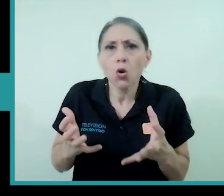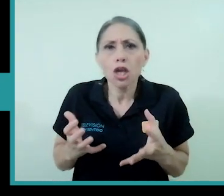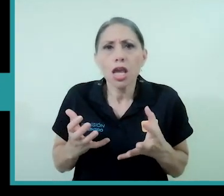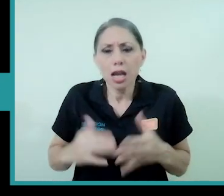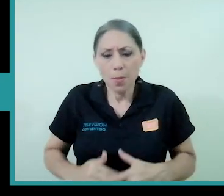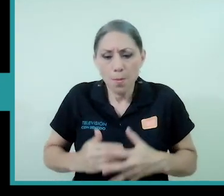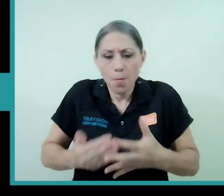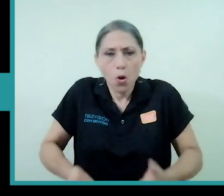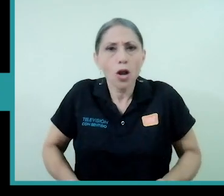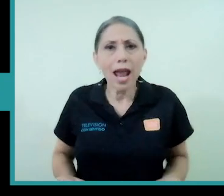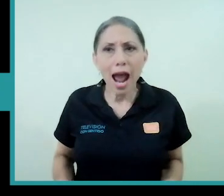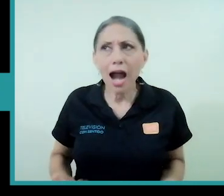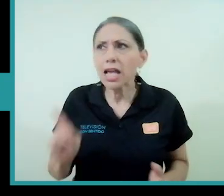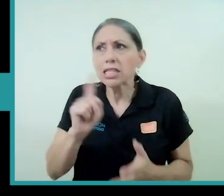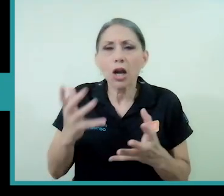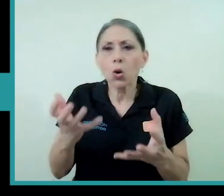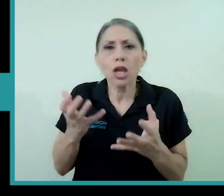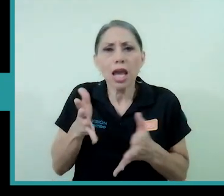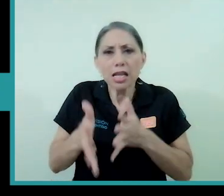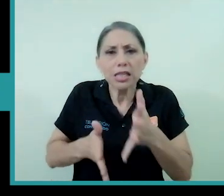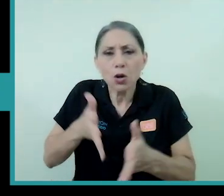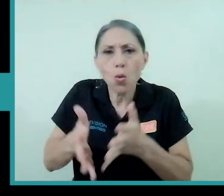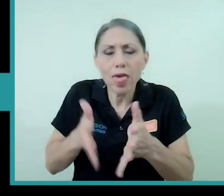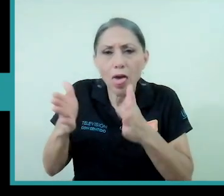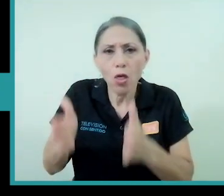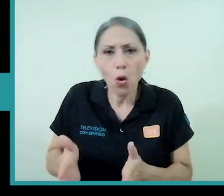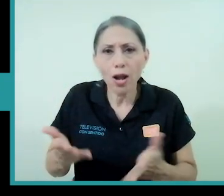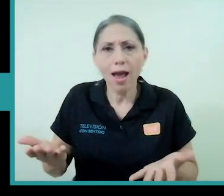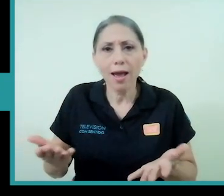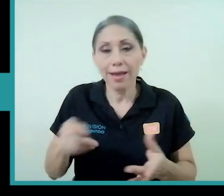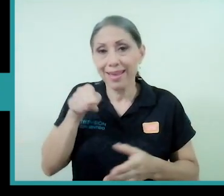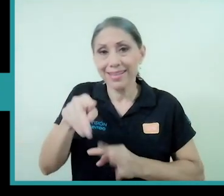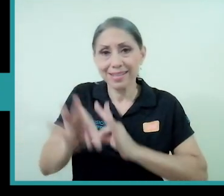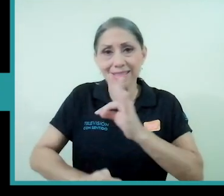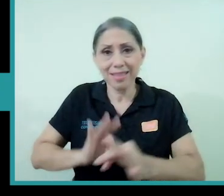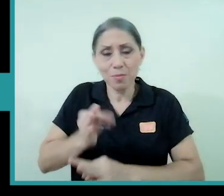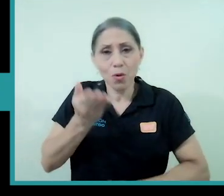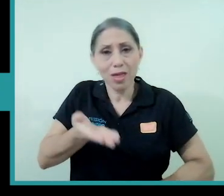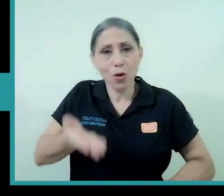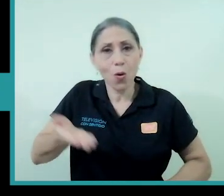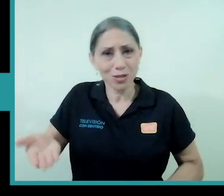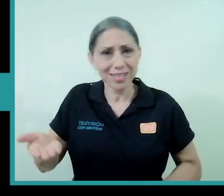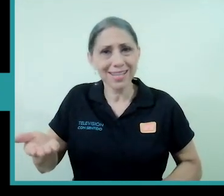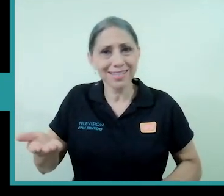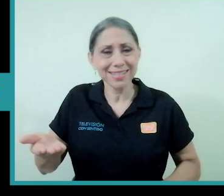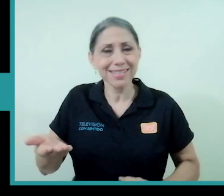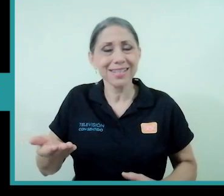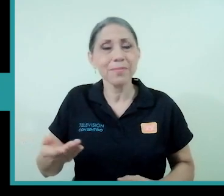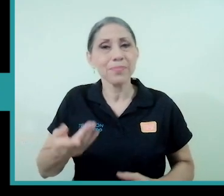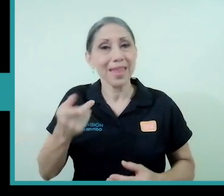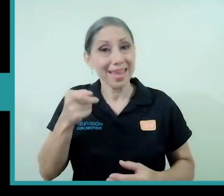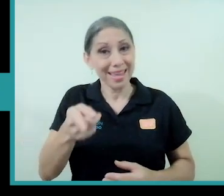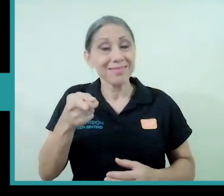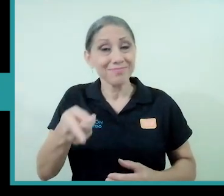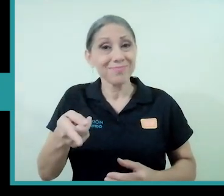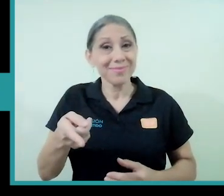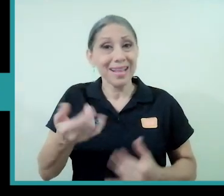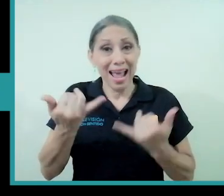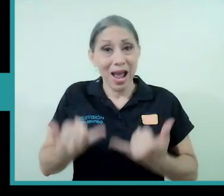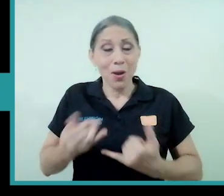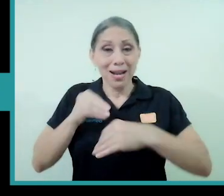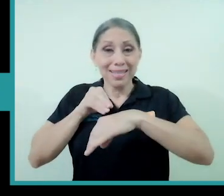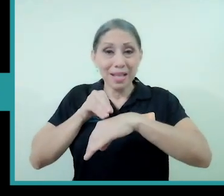ser cuidadora y ese tipo de cosas digamos está pendiente está